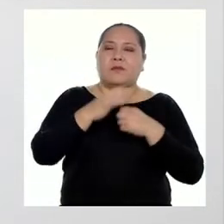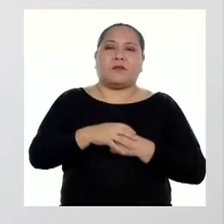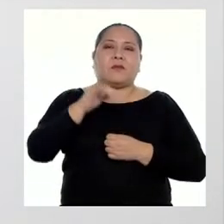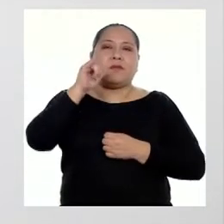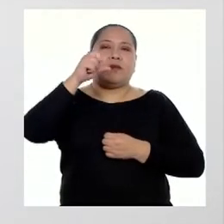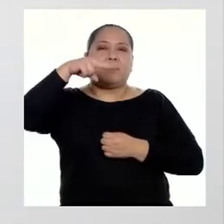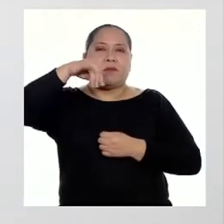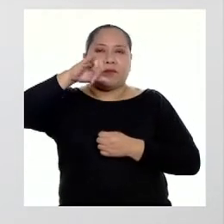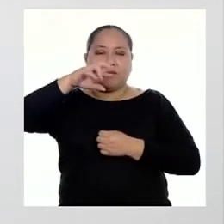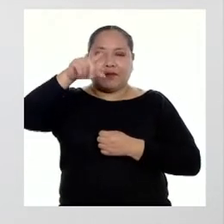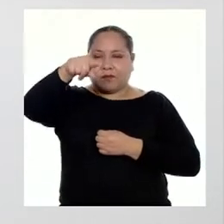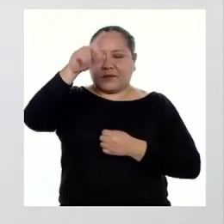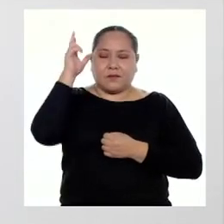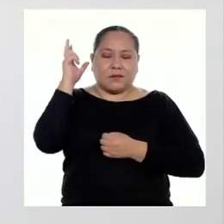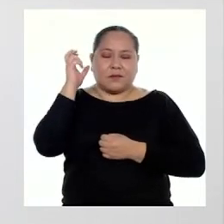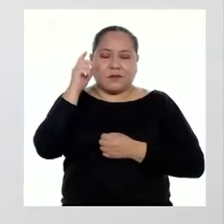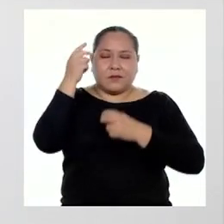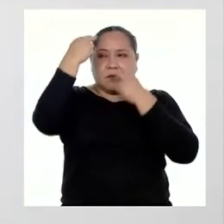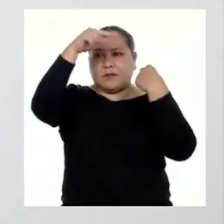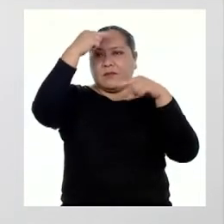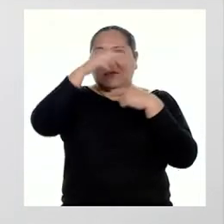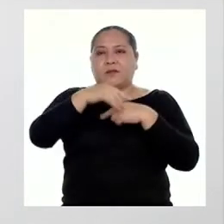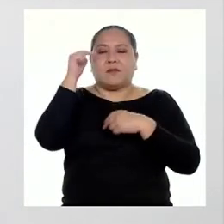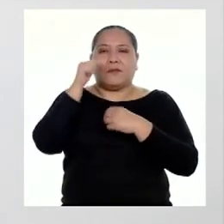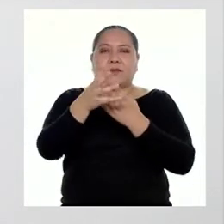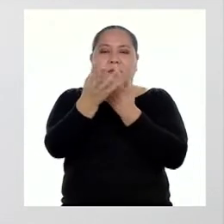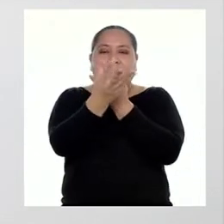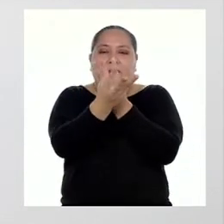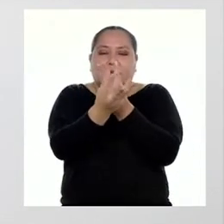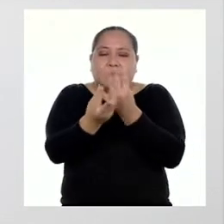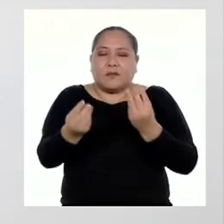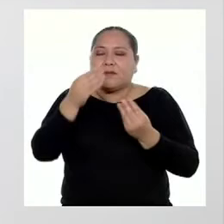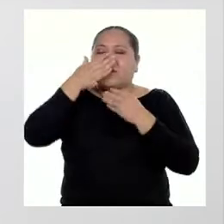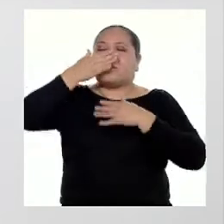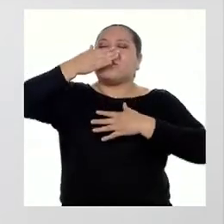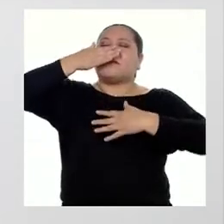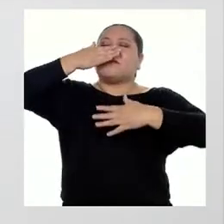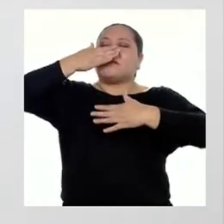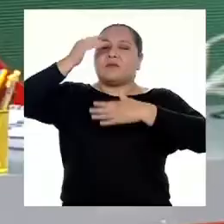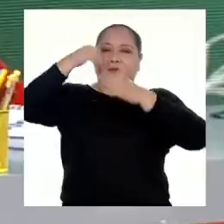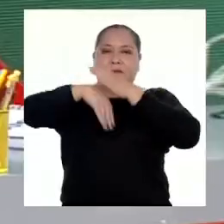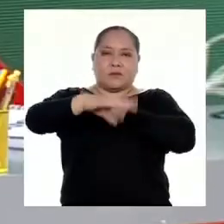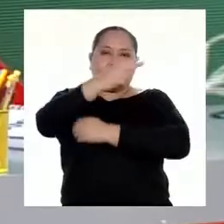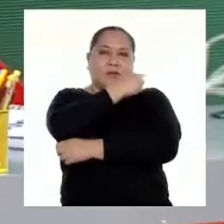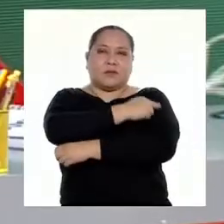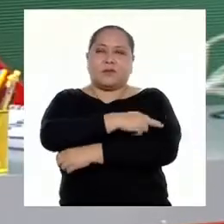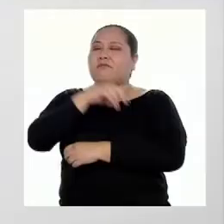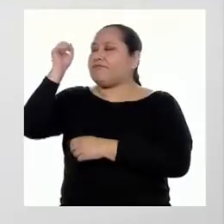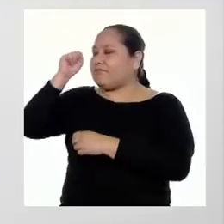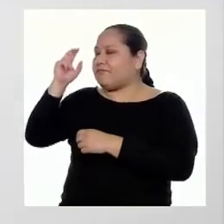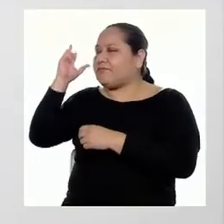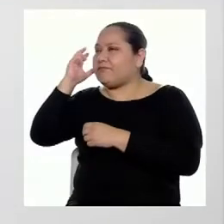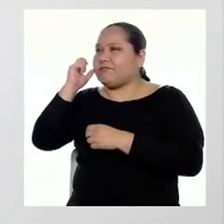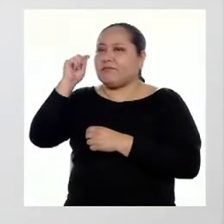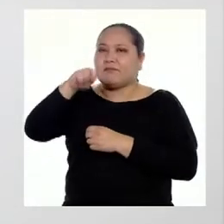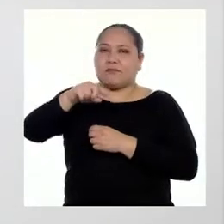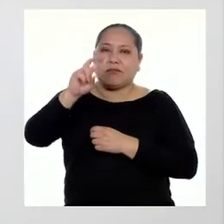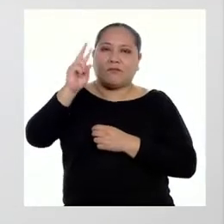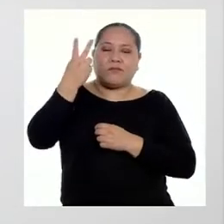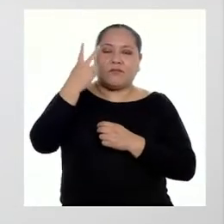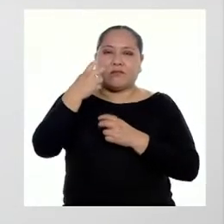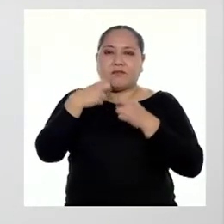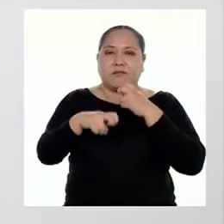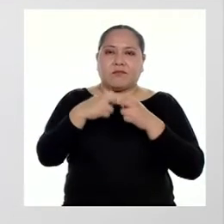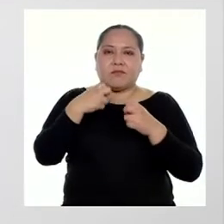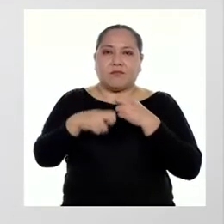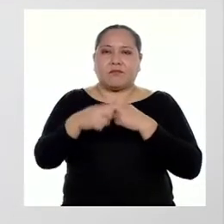Yanira, ¿has escuchado las noticias sobre la escasez de oxígeno en los hospitales? Sí, profesora. El segundo caso